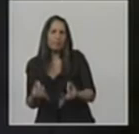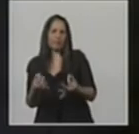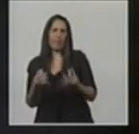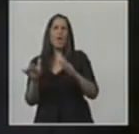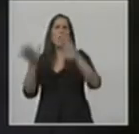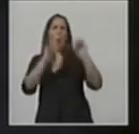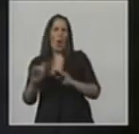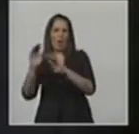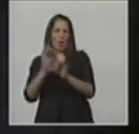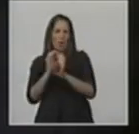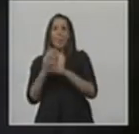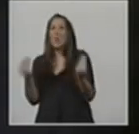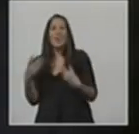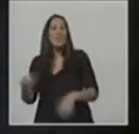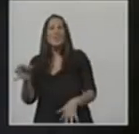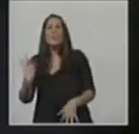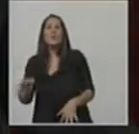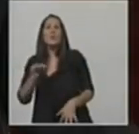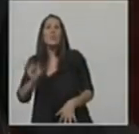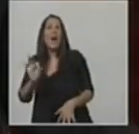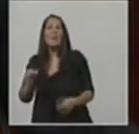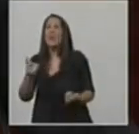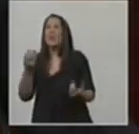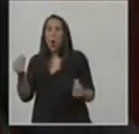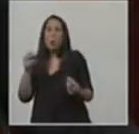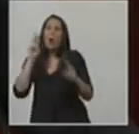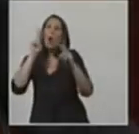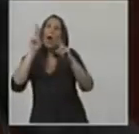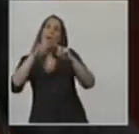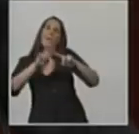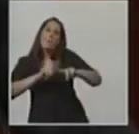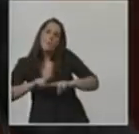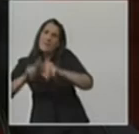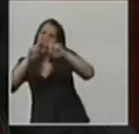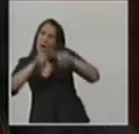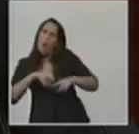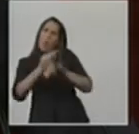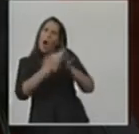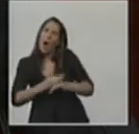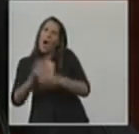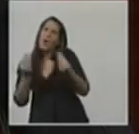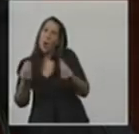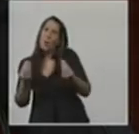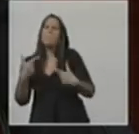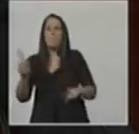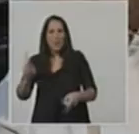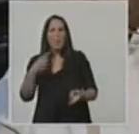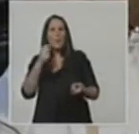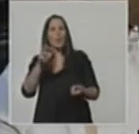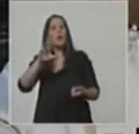tenemos que saber dónde estamos parados y de permitir generar la jerarquización del rol del docente.